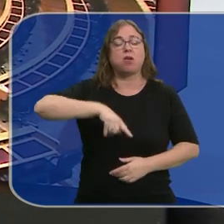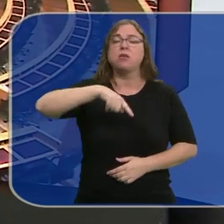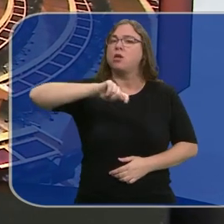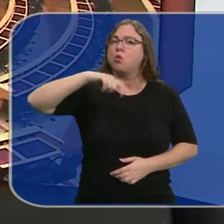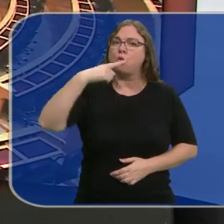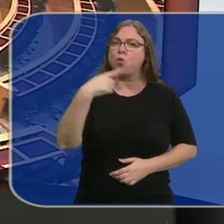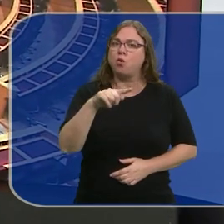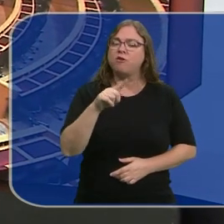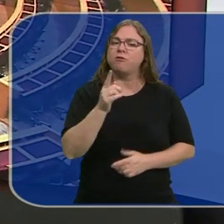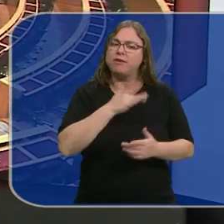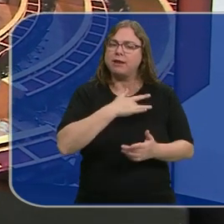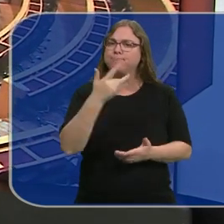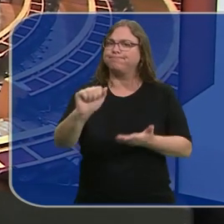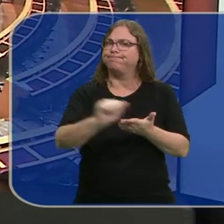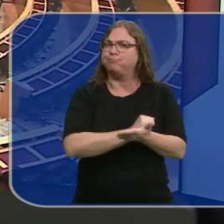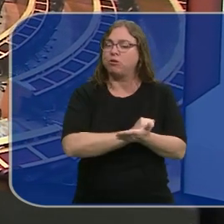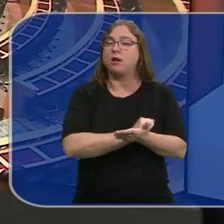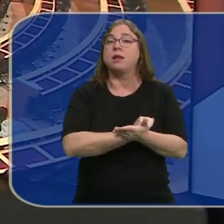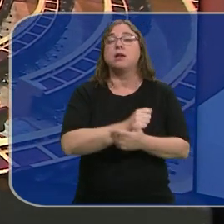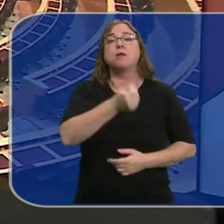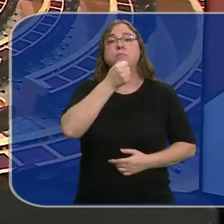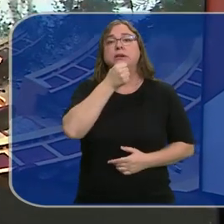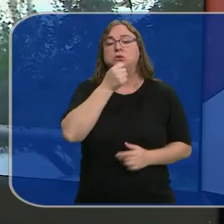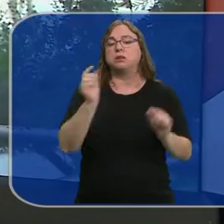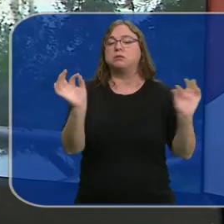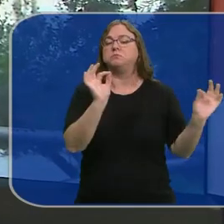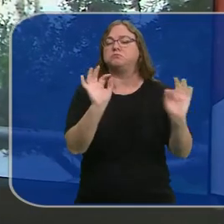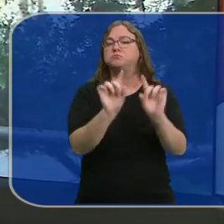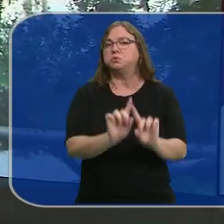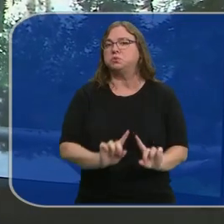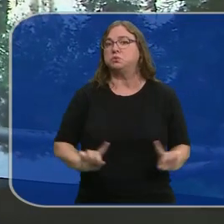El PSOE opta por un perfil bajo en medio de las negociaciones. Sara Ayuso.